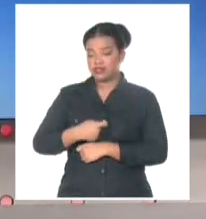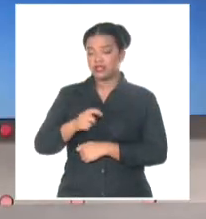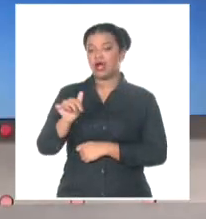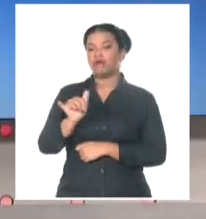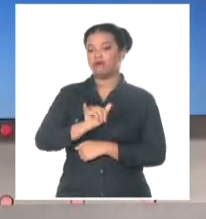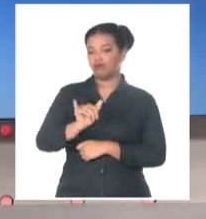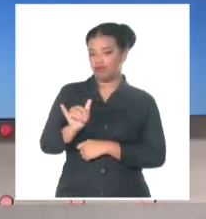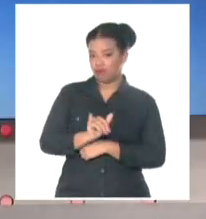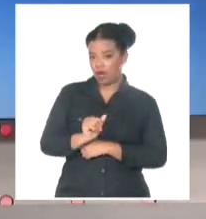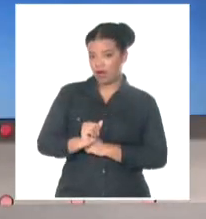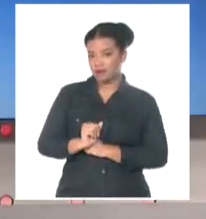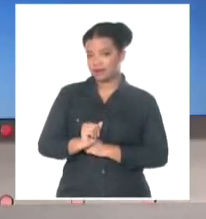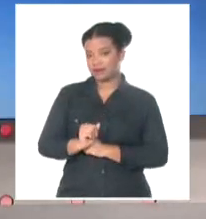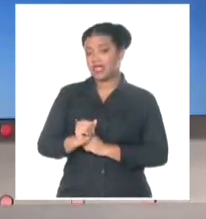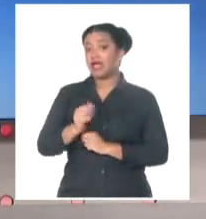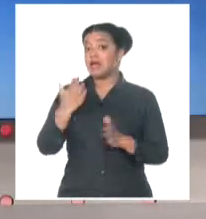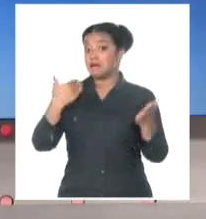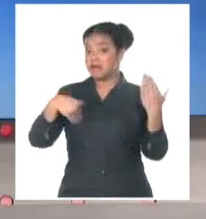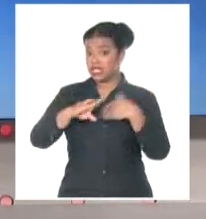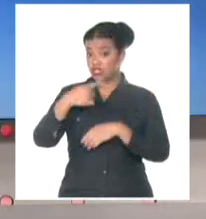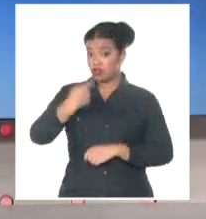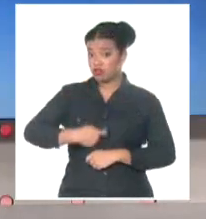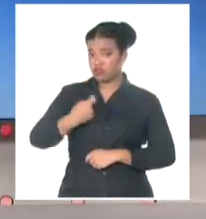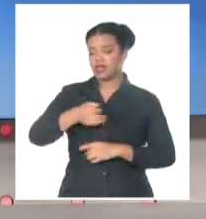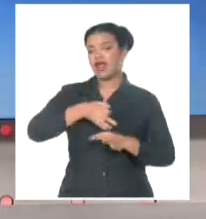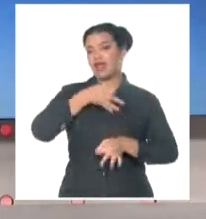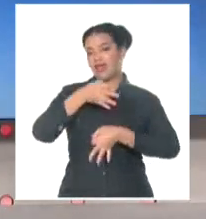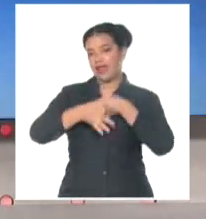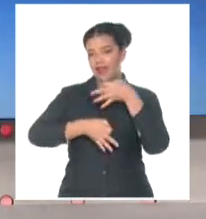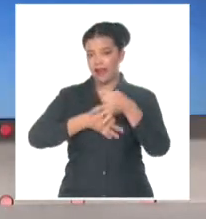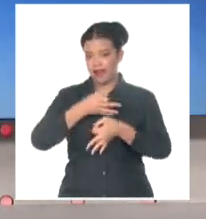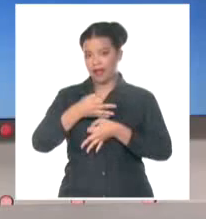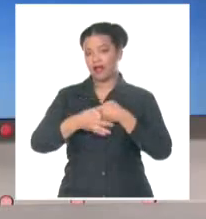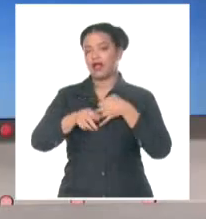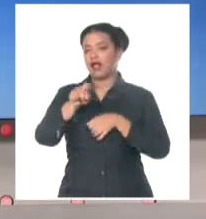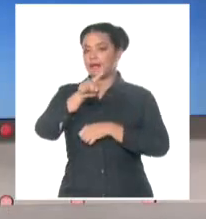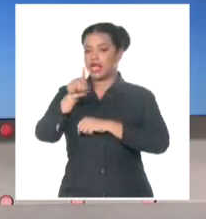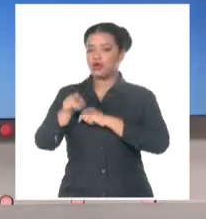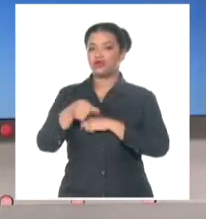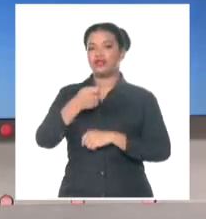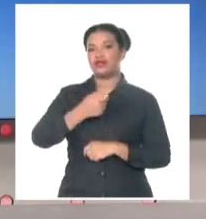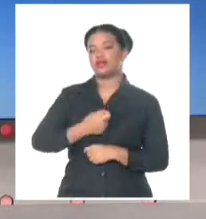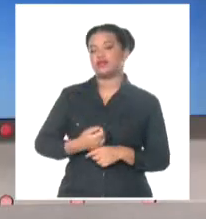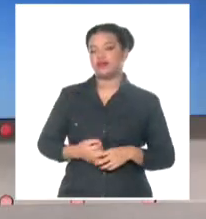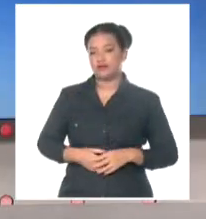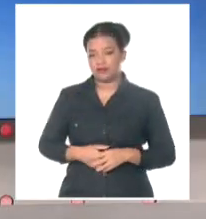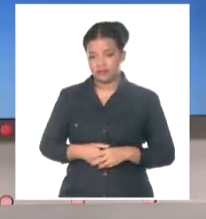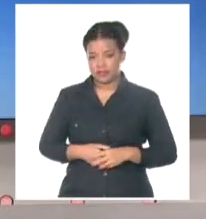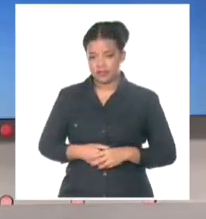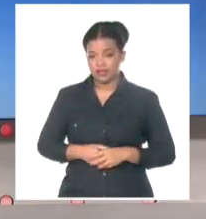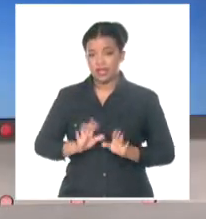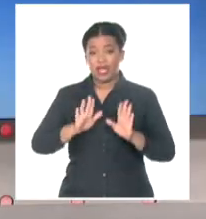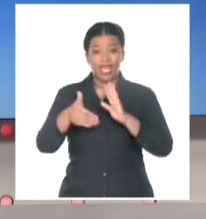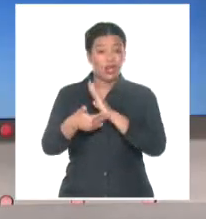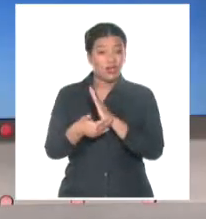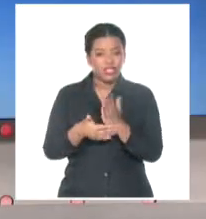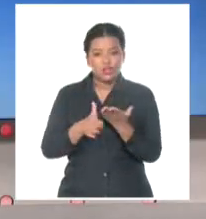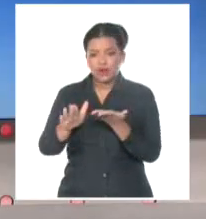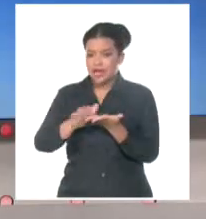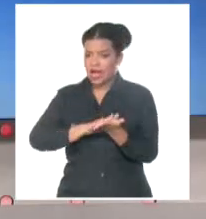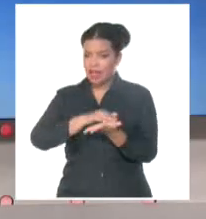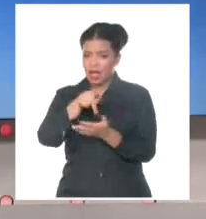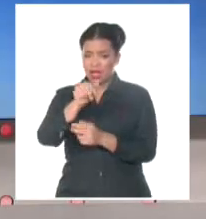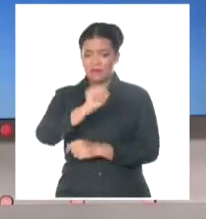medios. El ministro va a brindar más elementos, va a responder preguntas. Aquí no hay absolutamente nada que ocultar. Es una